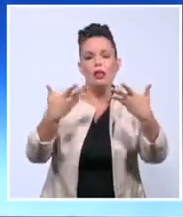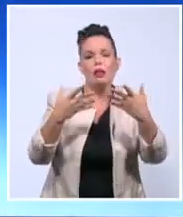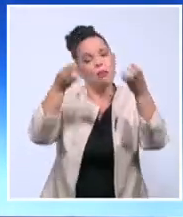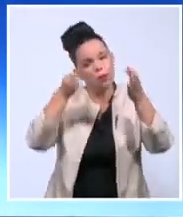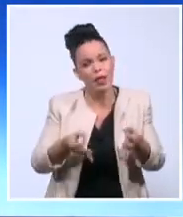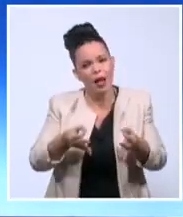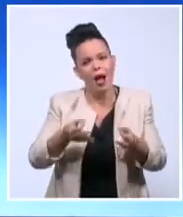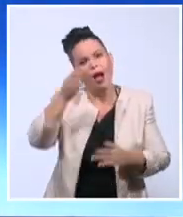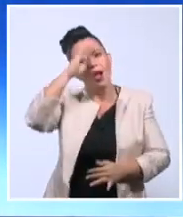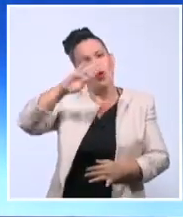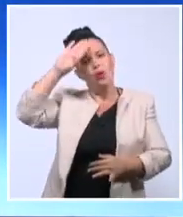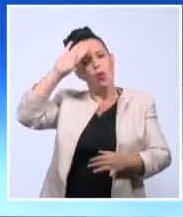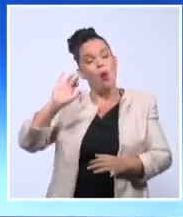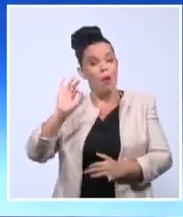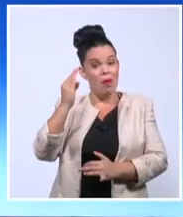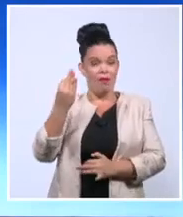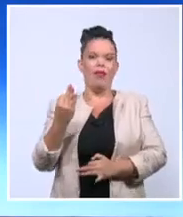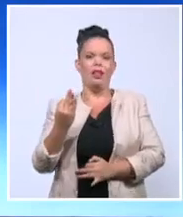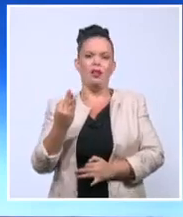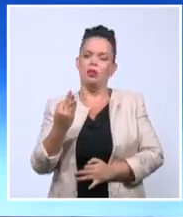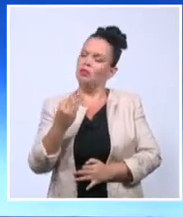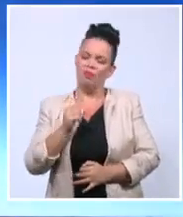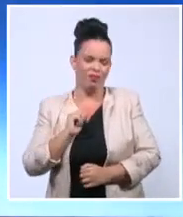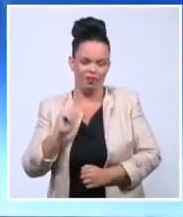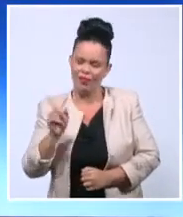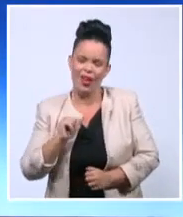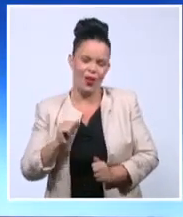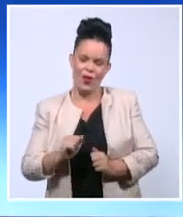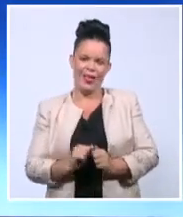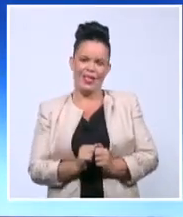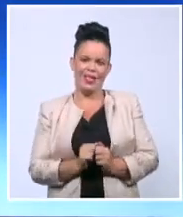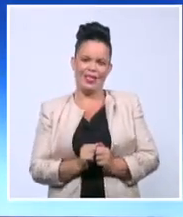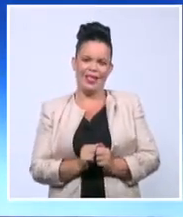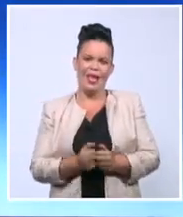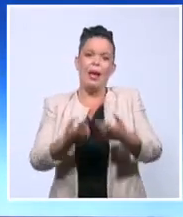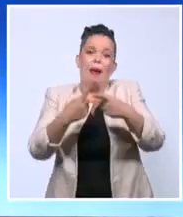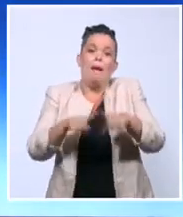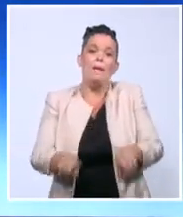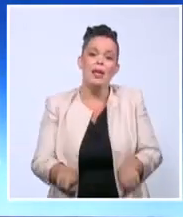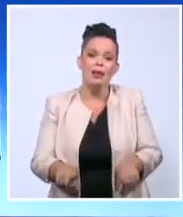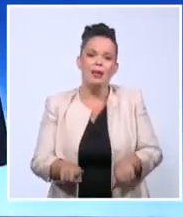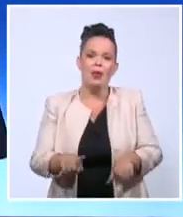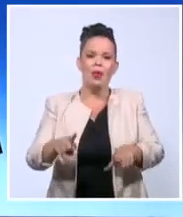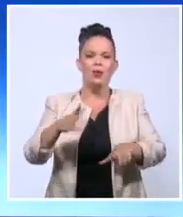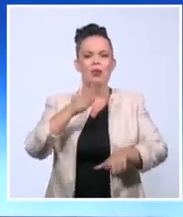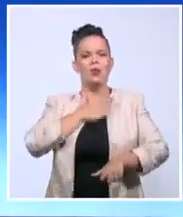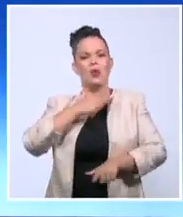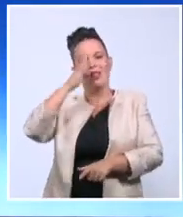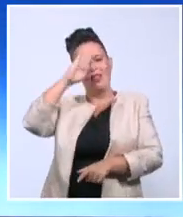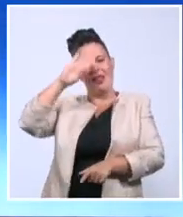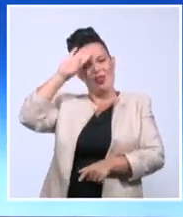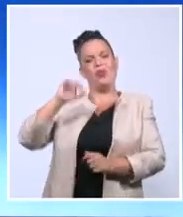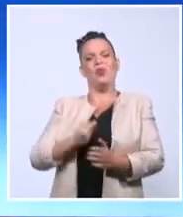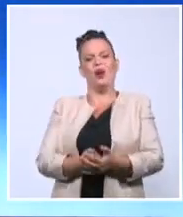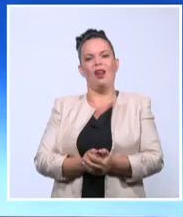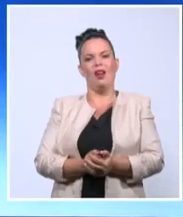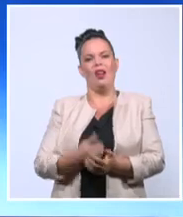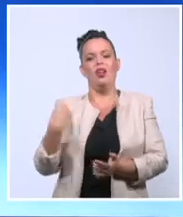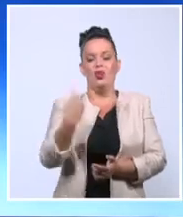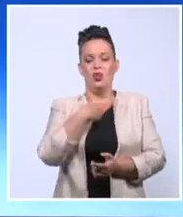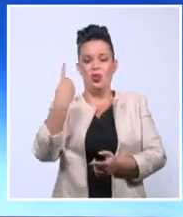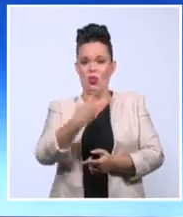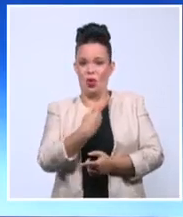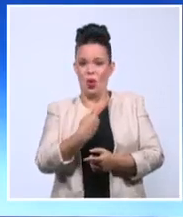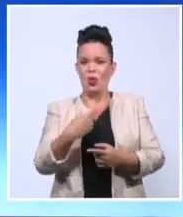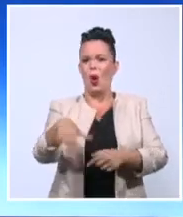pero nuestro de los que nos parecemos a otra cosa no nos parecemos en nada a este hombre si usted como cubano